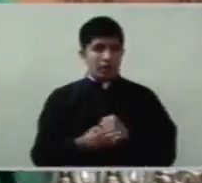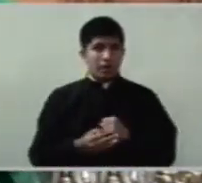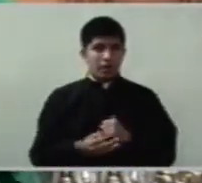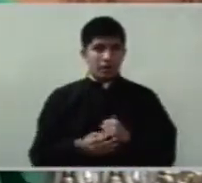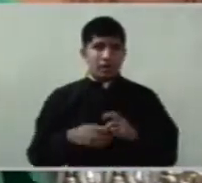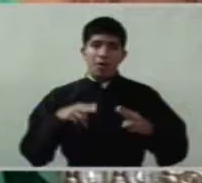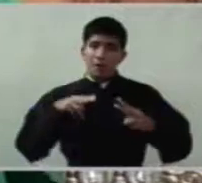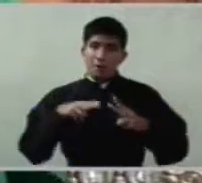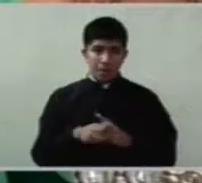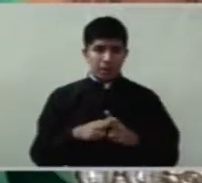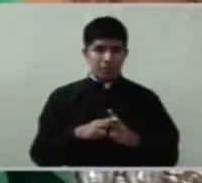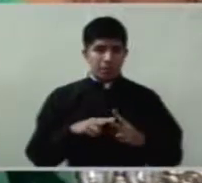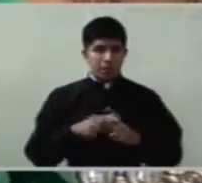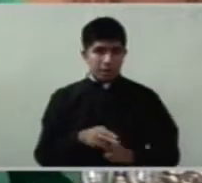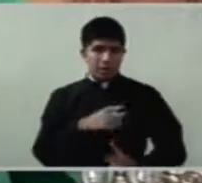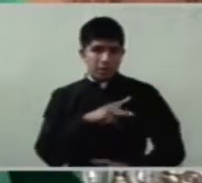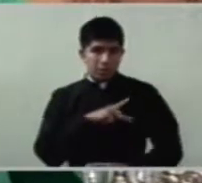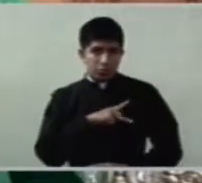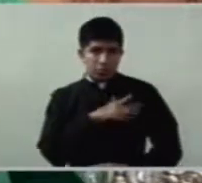Hijo.